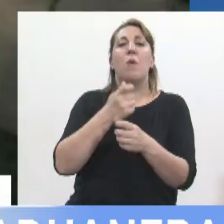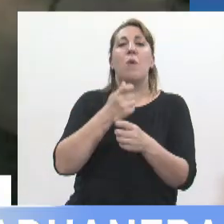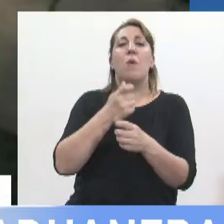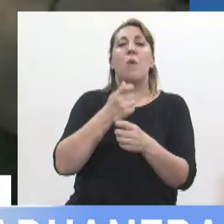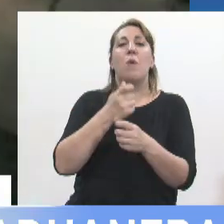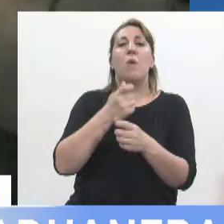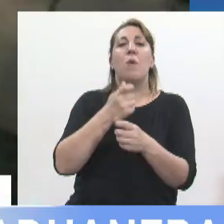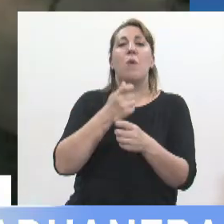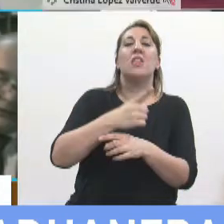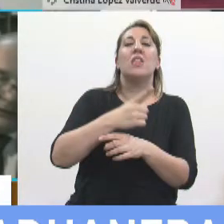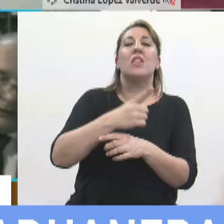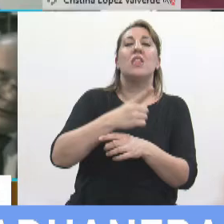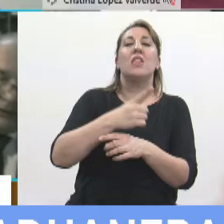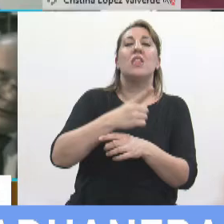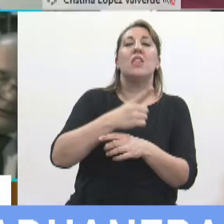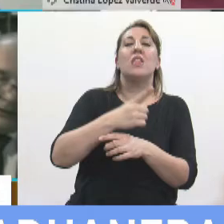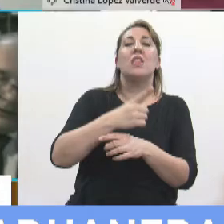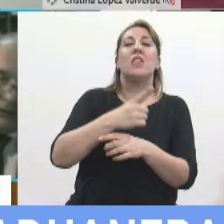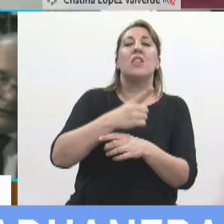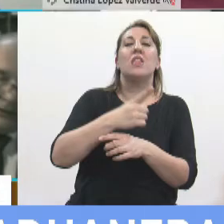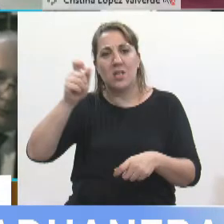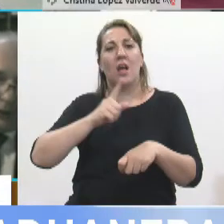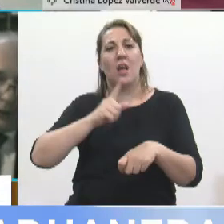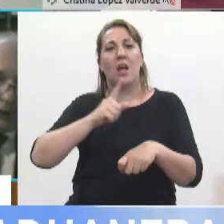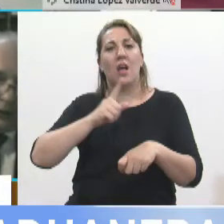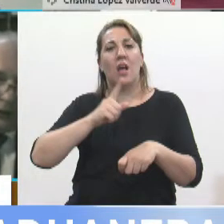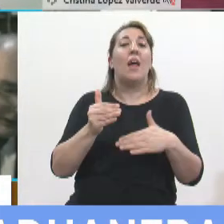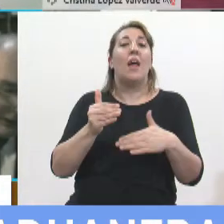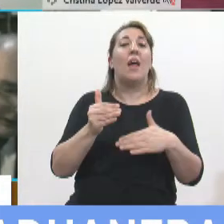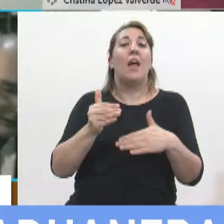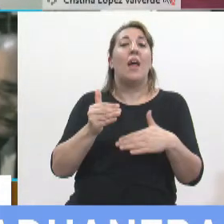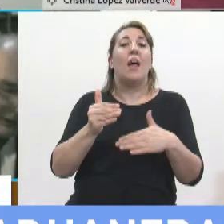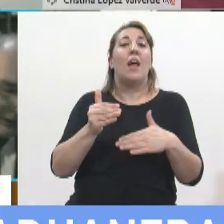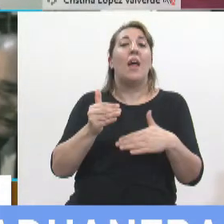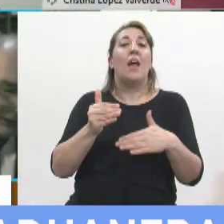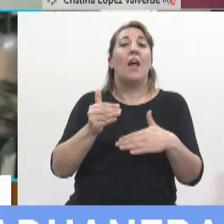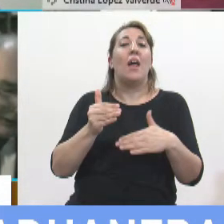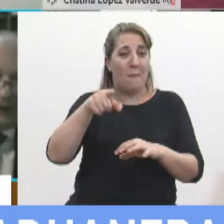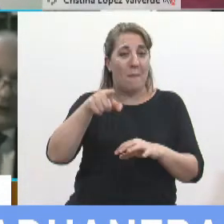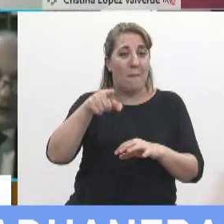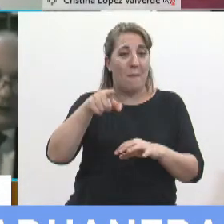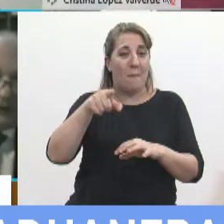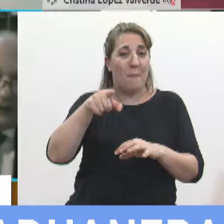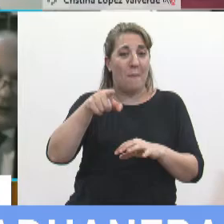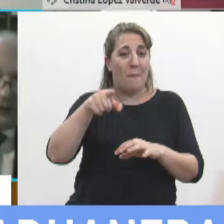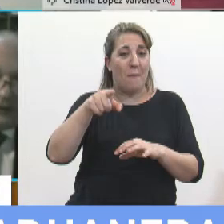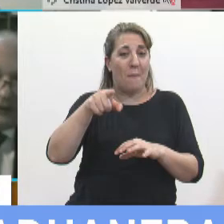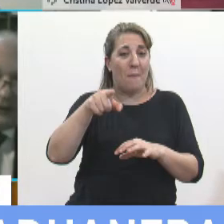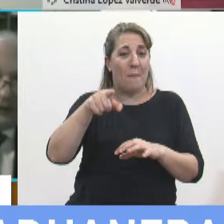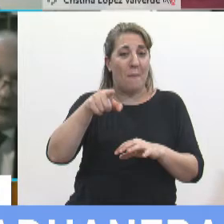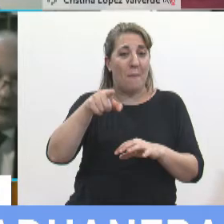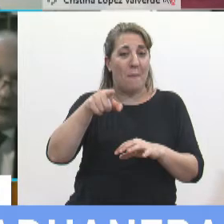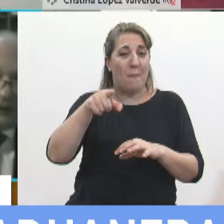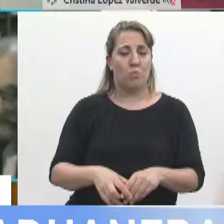el interés fiscal general como prerrogativa del estado para conformar su tesoro ha sido y será herido de